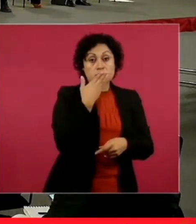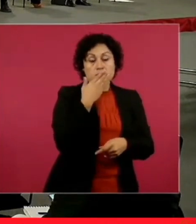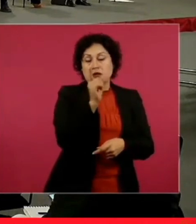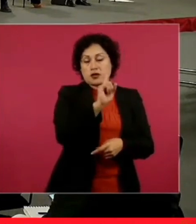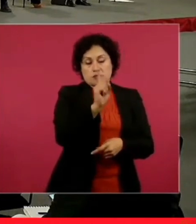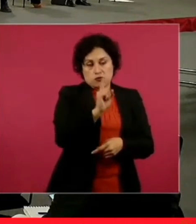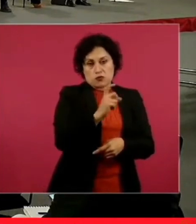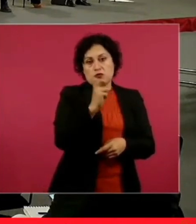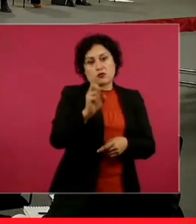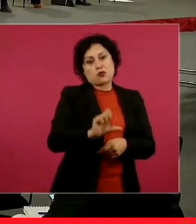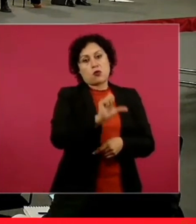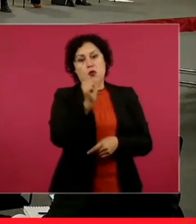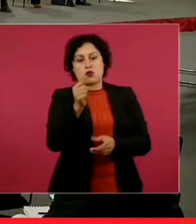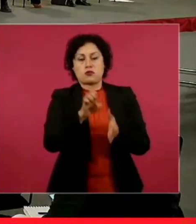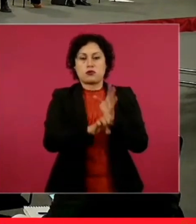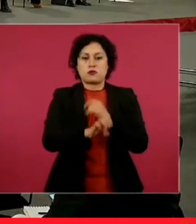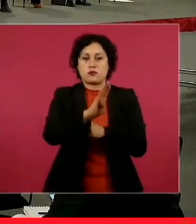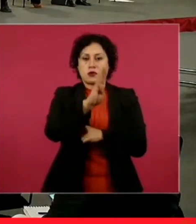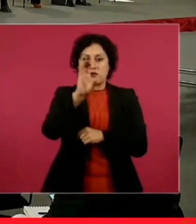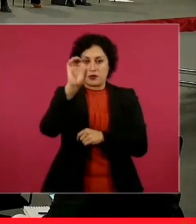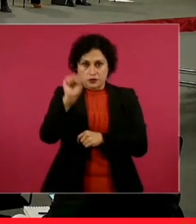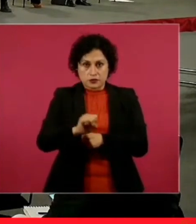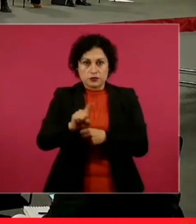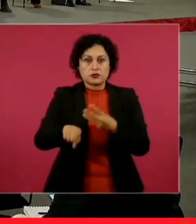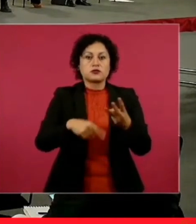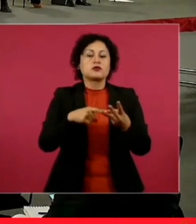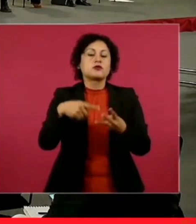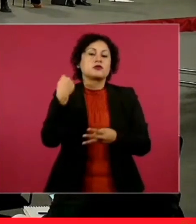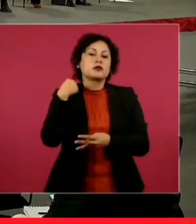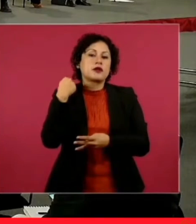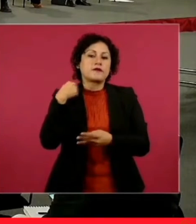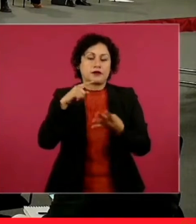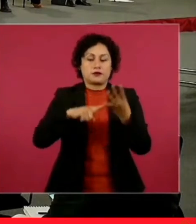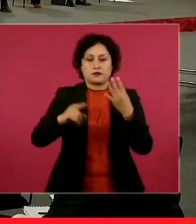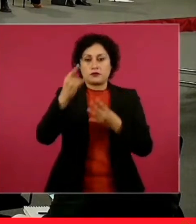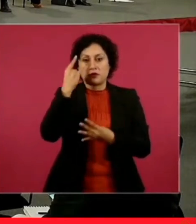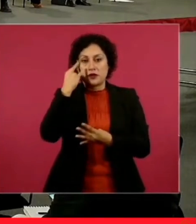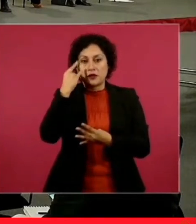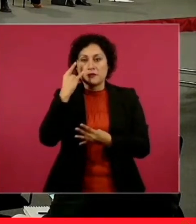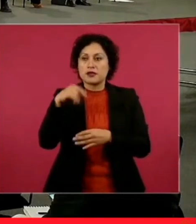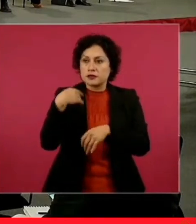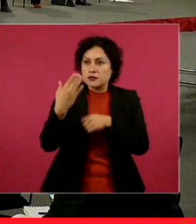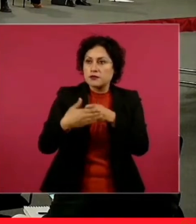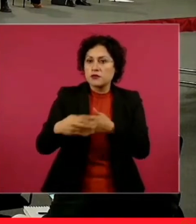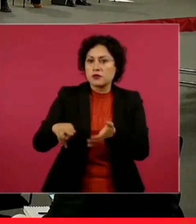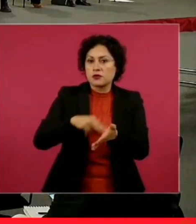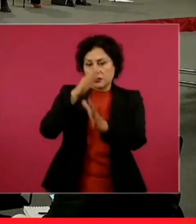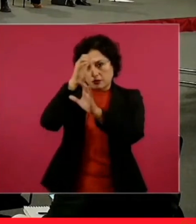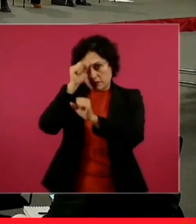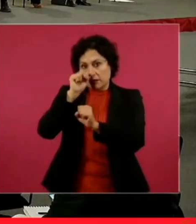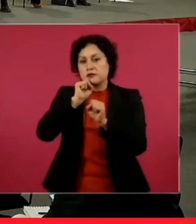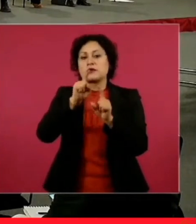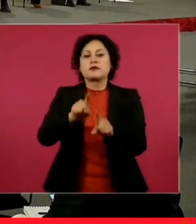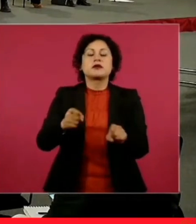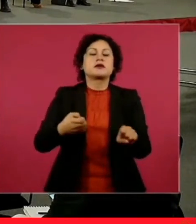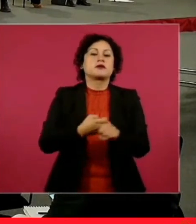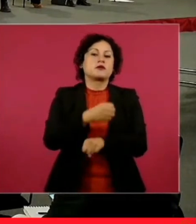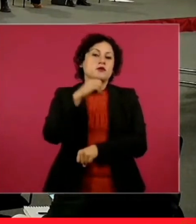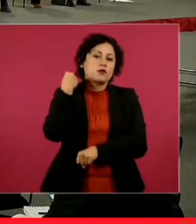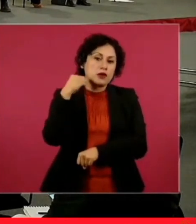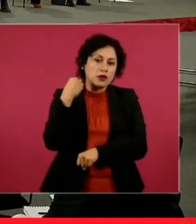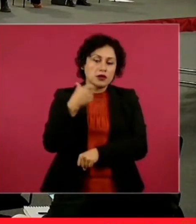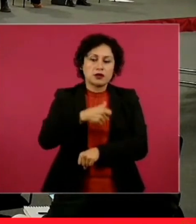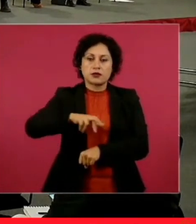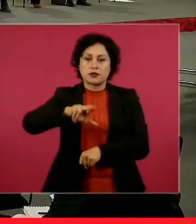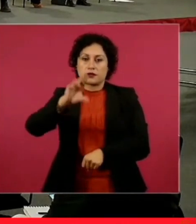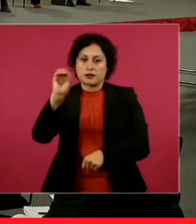tenemos con California Sur, con Tabasco, con Campeche y estamos por firmar también convenios con Oaxaca, con Quintana Roo